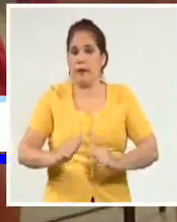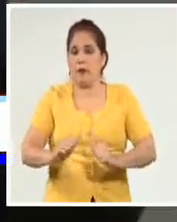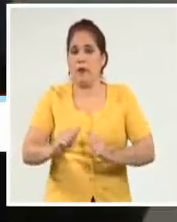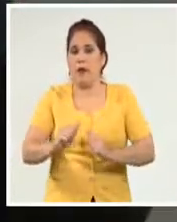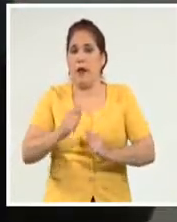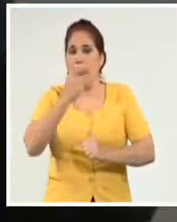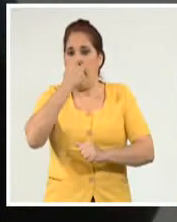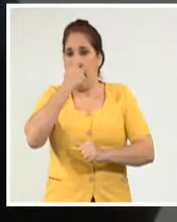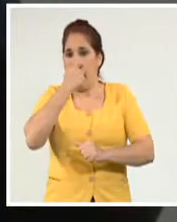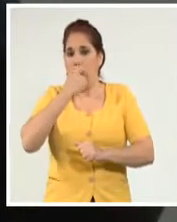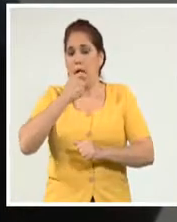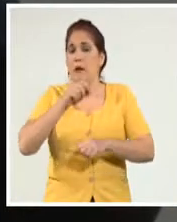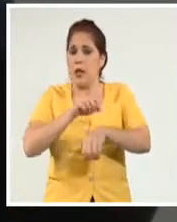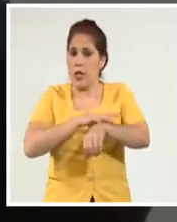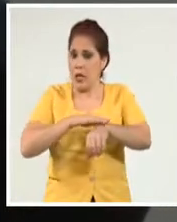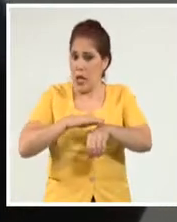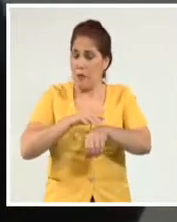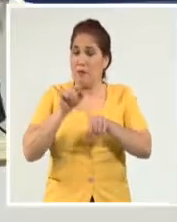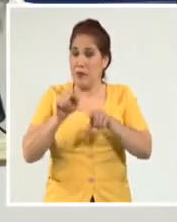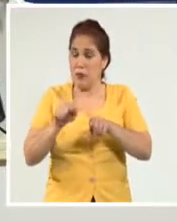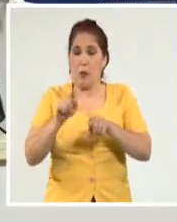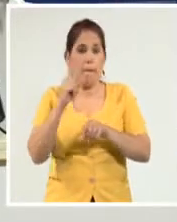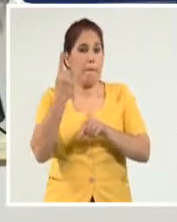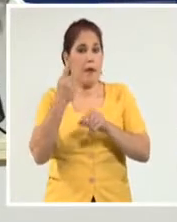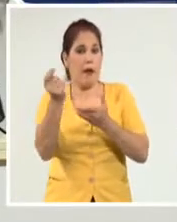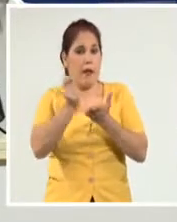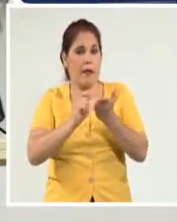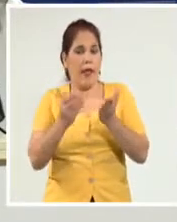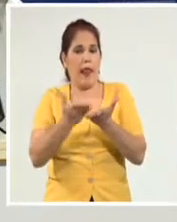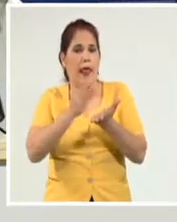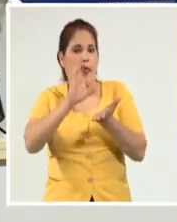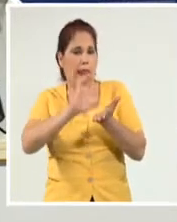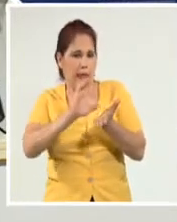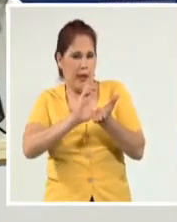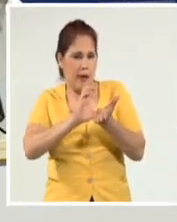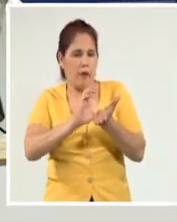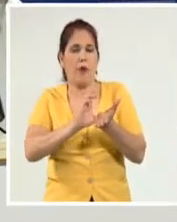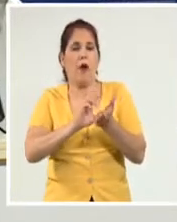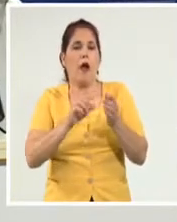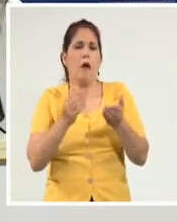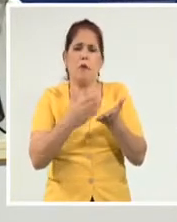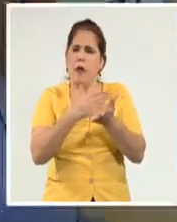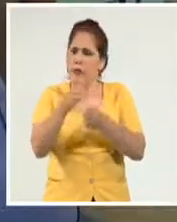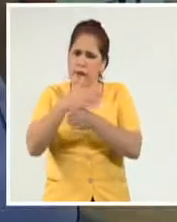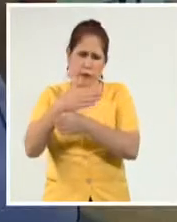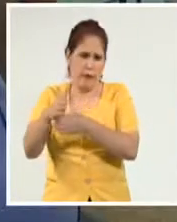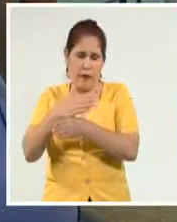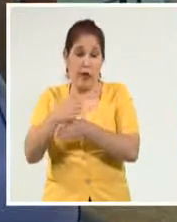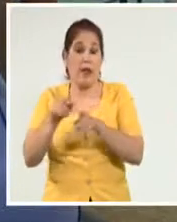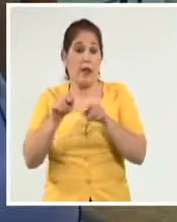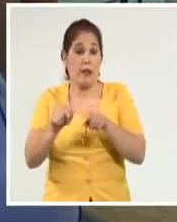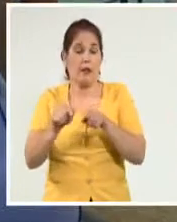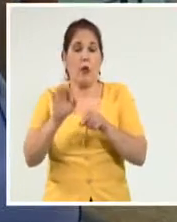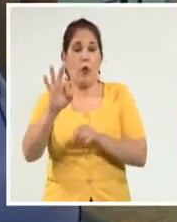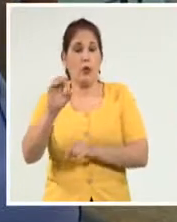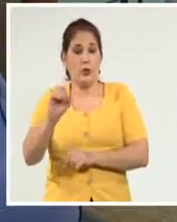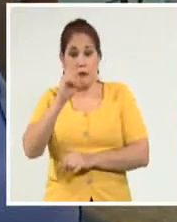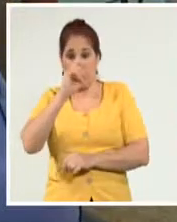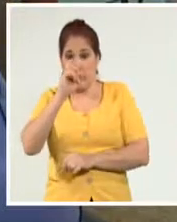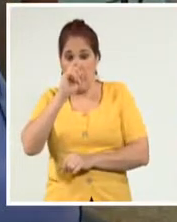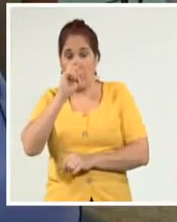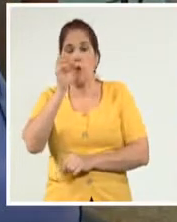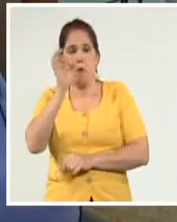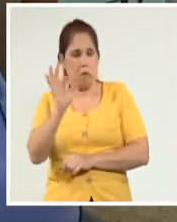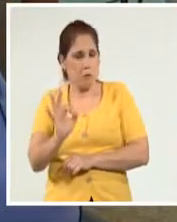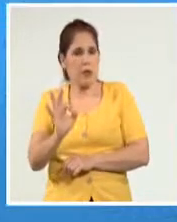nacional, los 50 años de la primera publicación de los libros La Rueda Dentada, el diario que a diario y a los 80 años de la